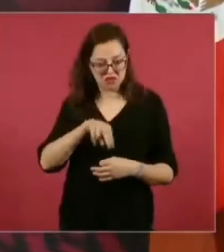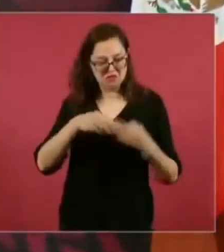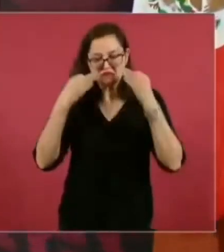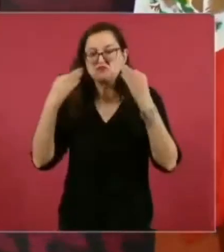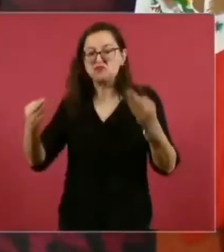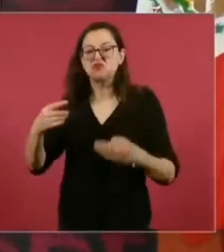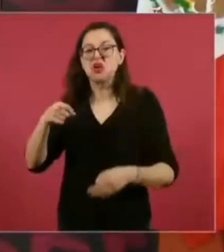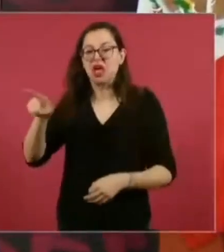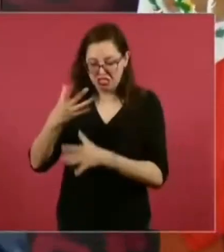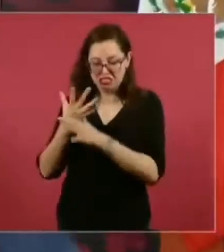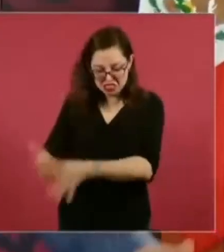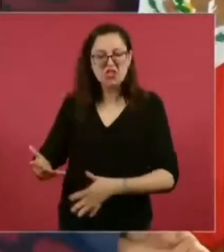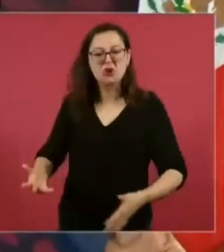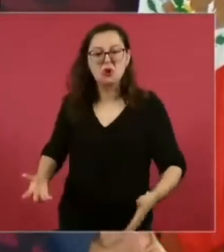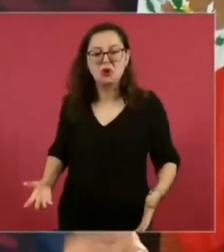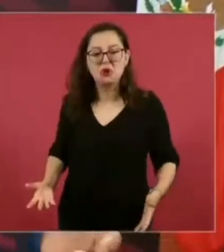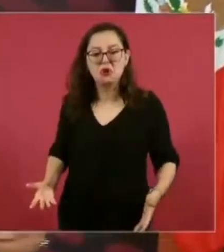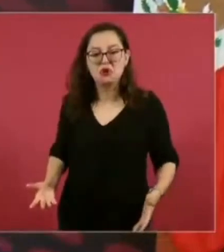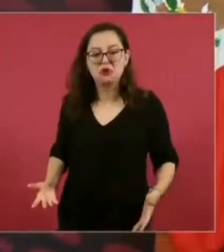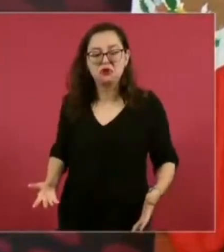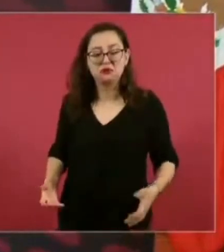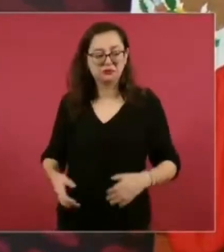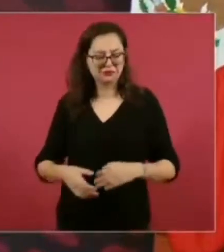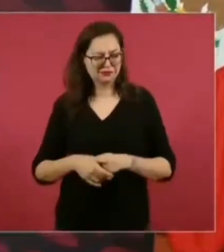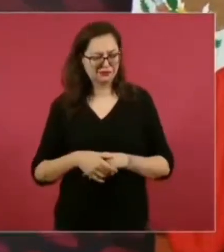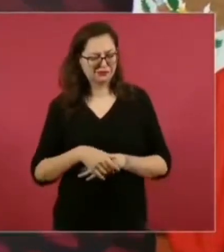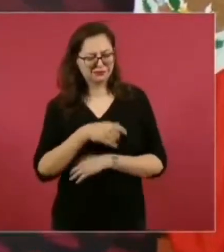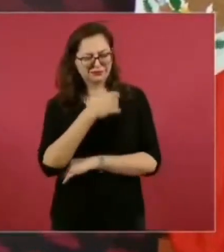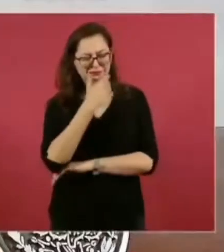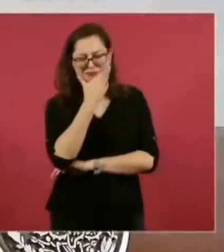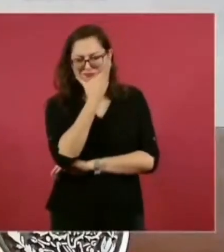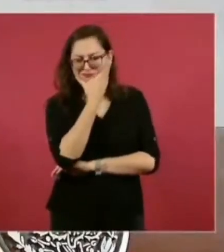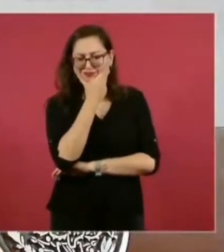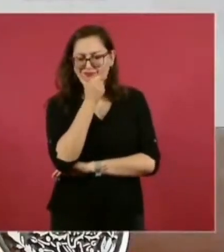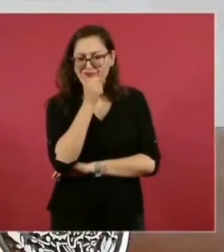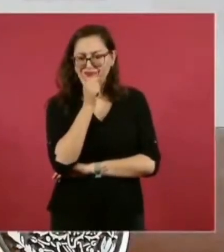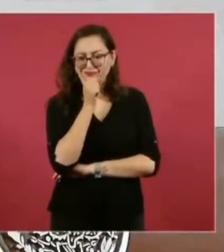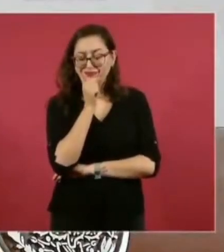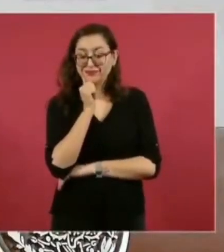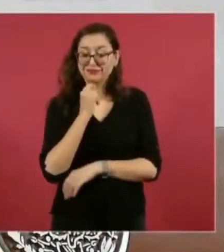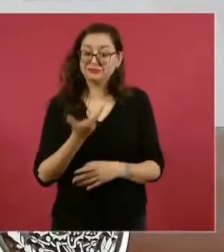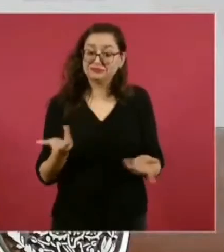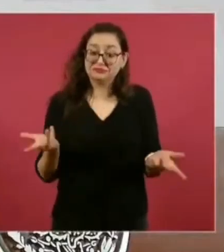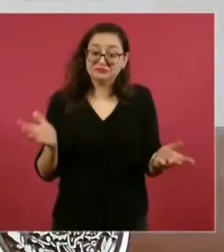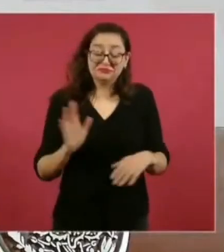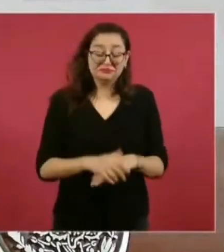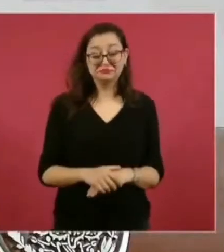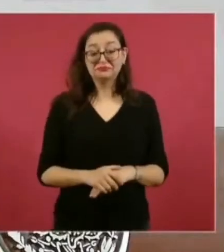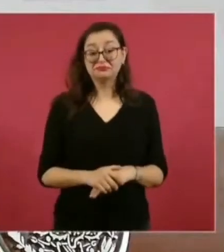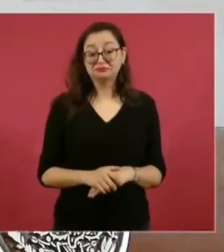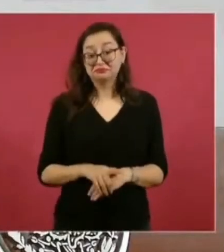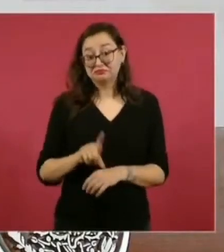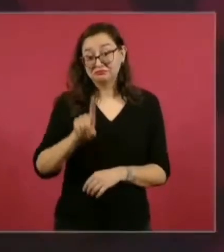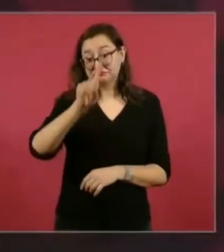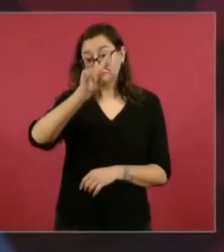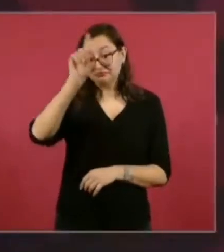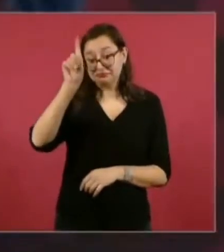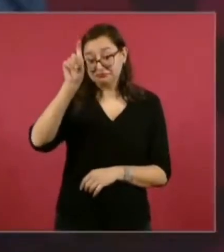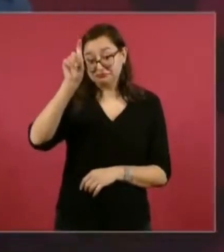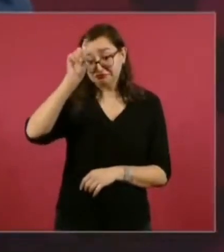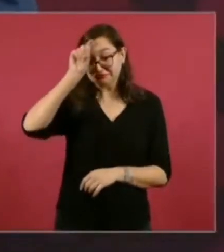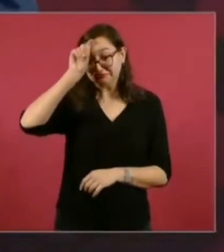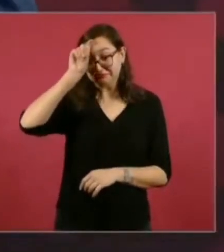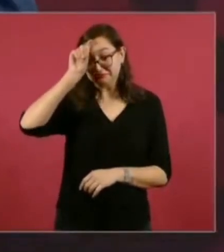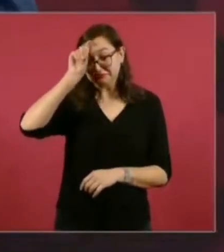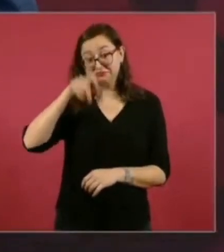pues quién sabe, porque pues